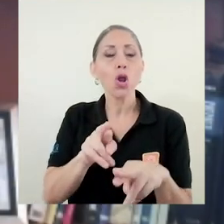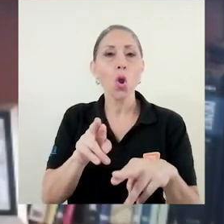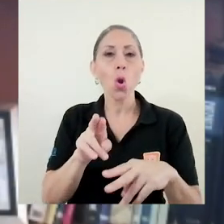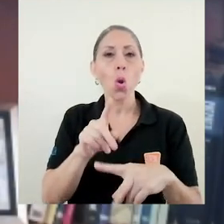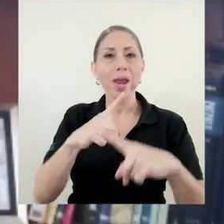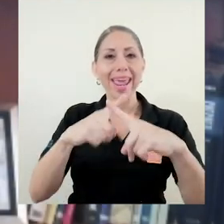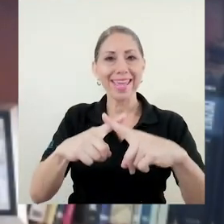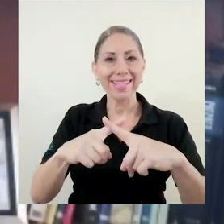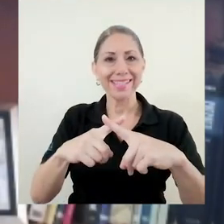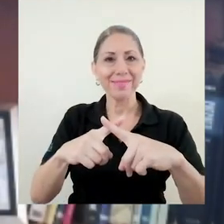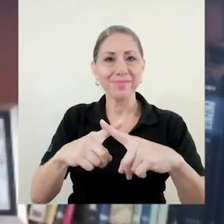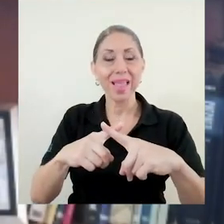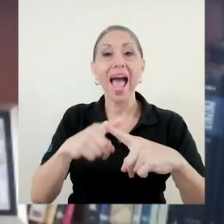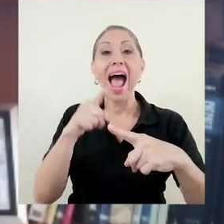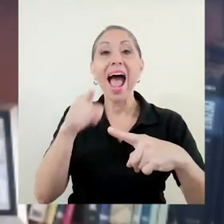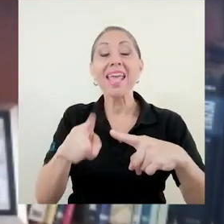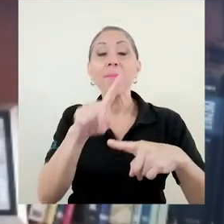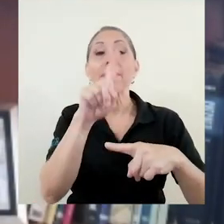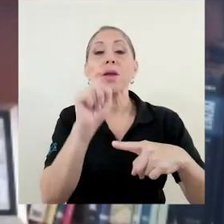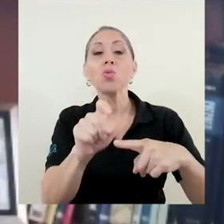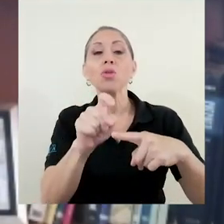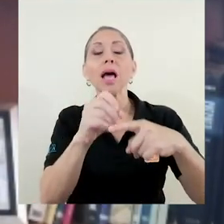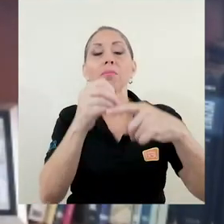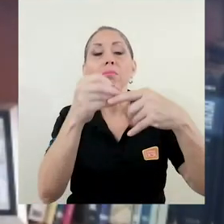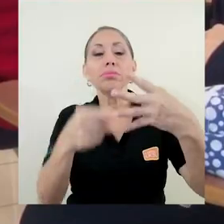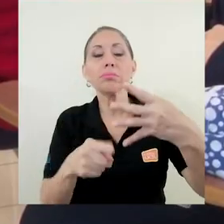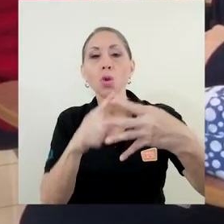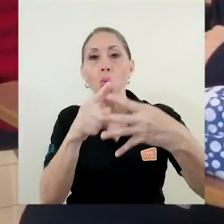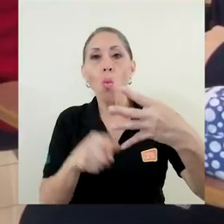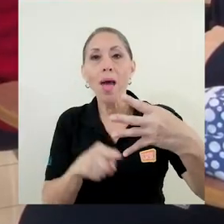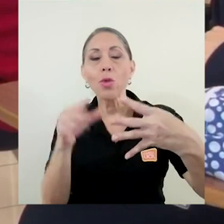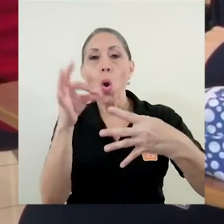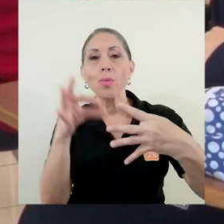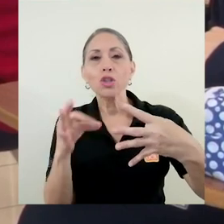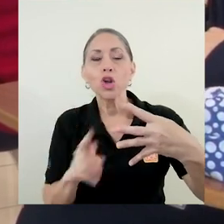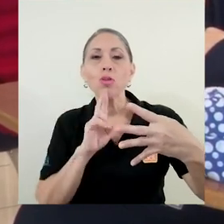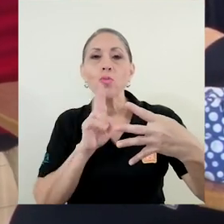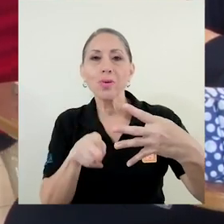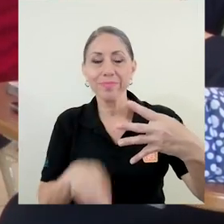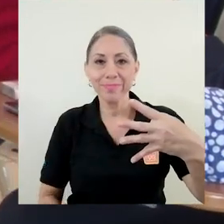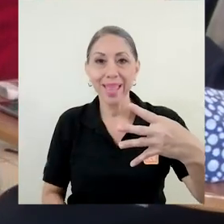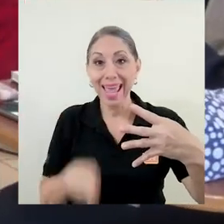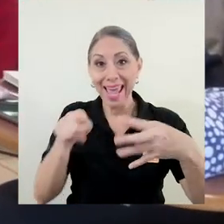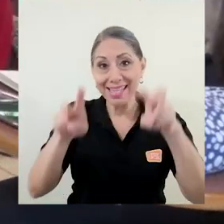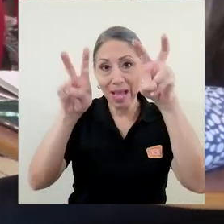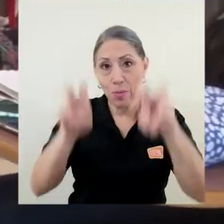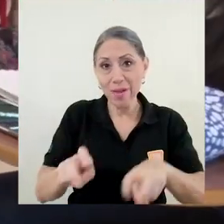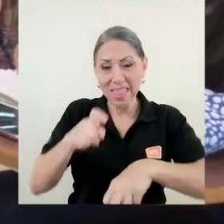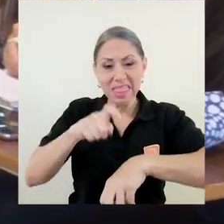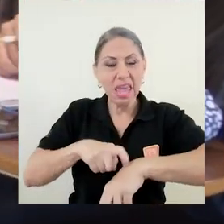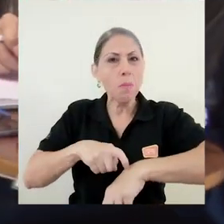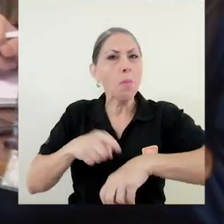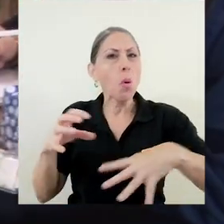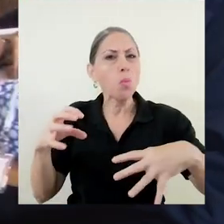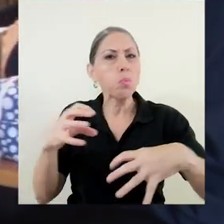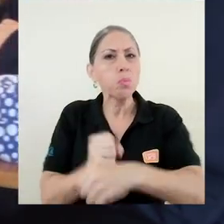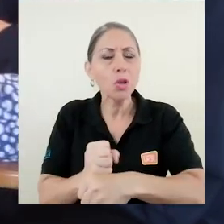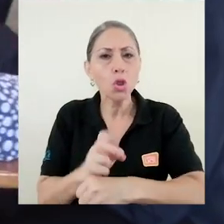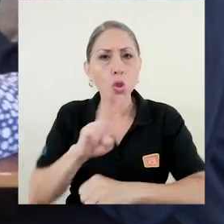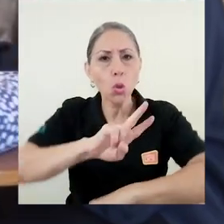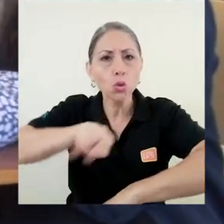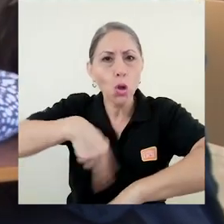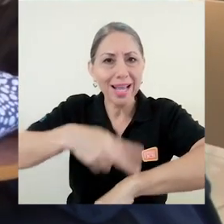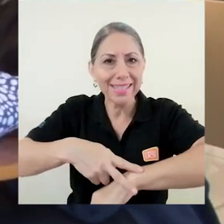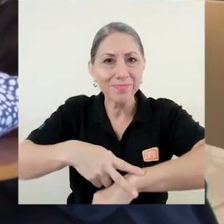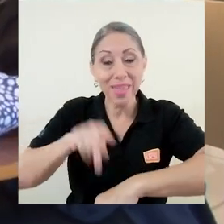y en estas preguntas hay 4 opciones. Esta prueba se desarrolla en un tiempo de 2 horas